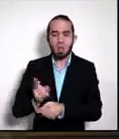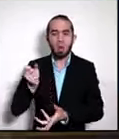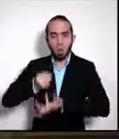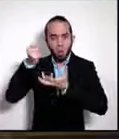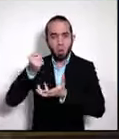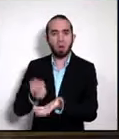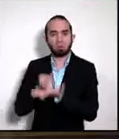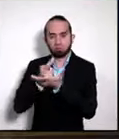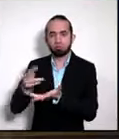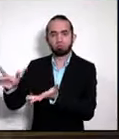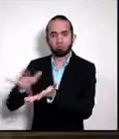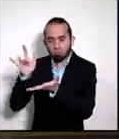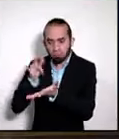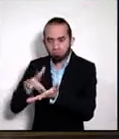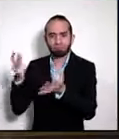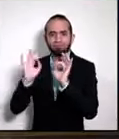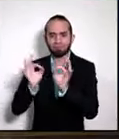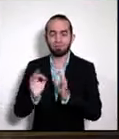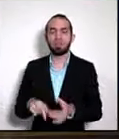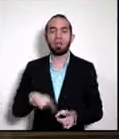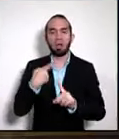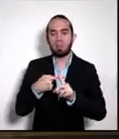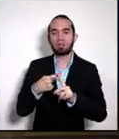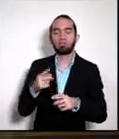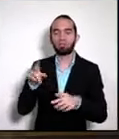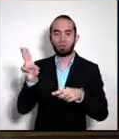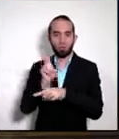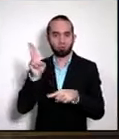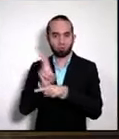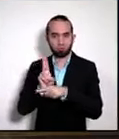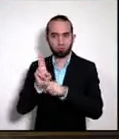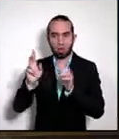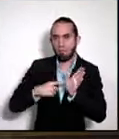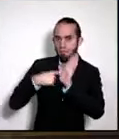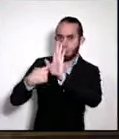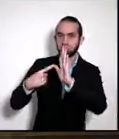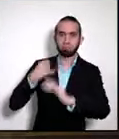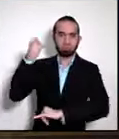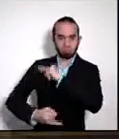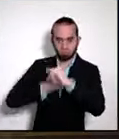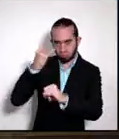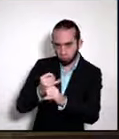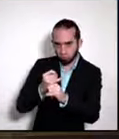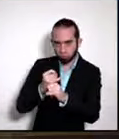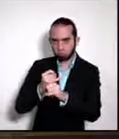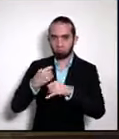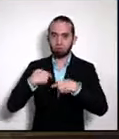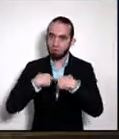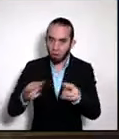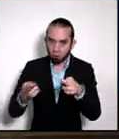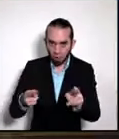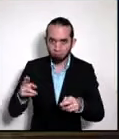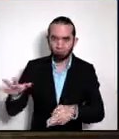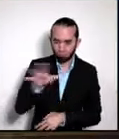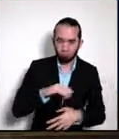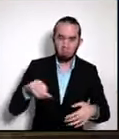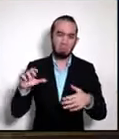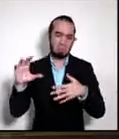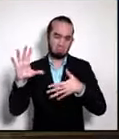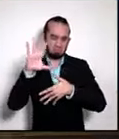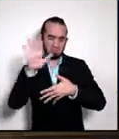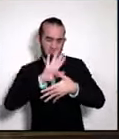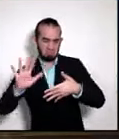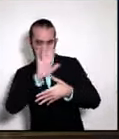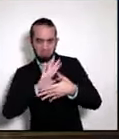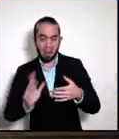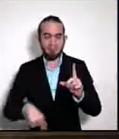haciendo uso de esa proyección internacional, de esa proyección regional y de